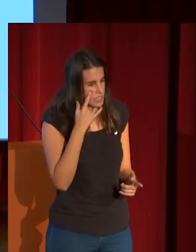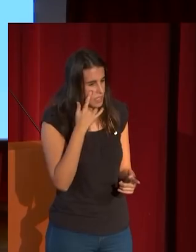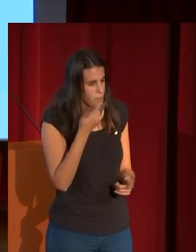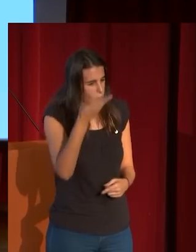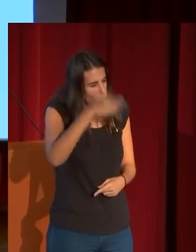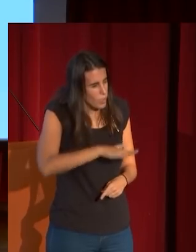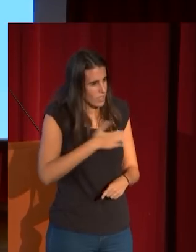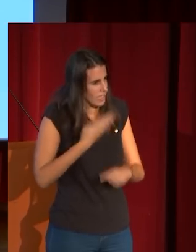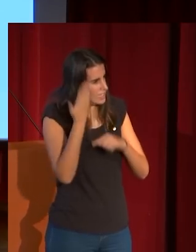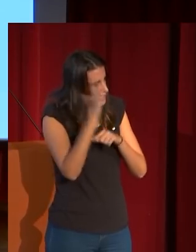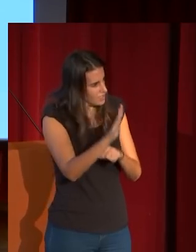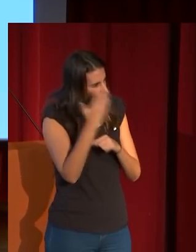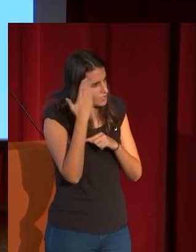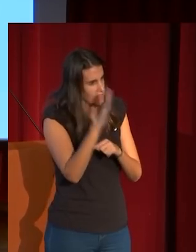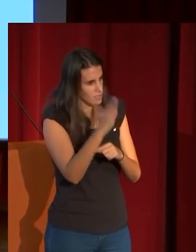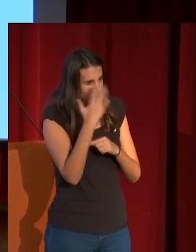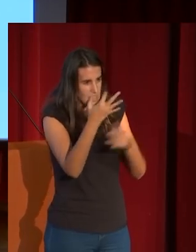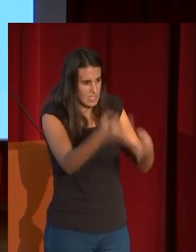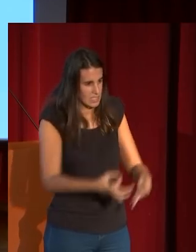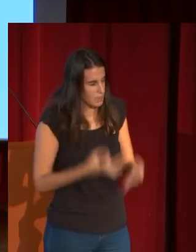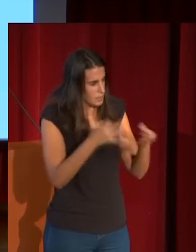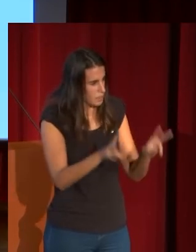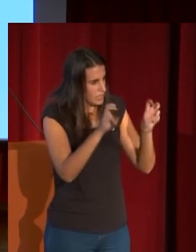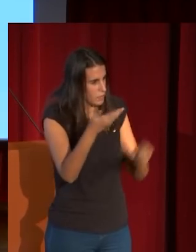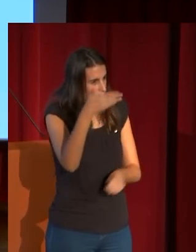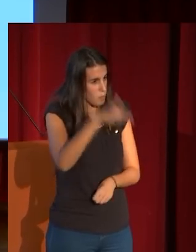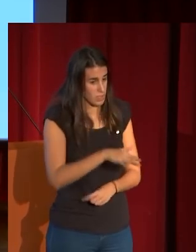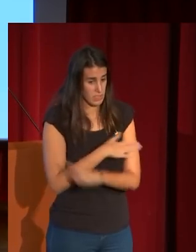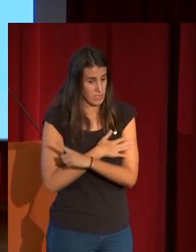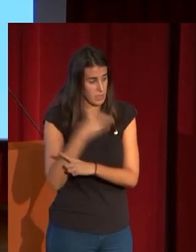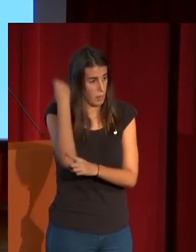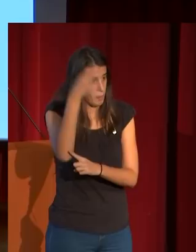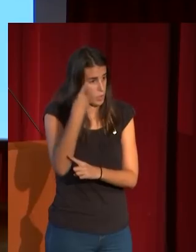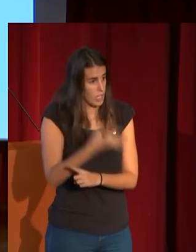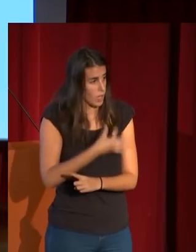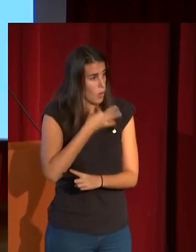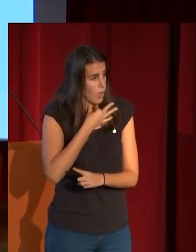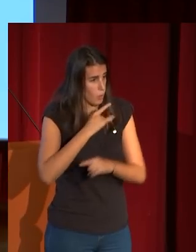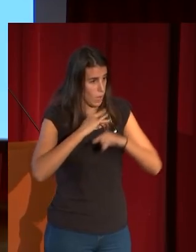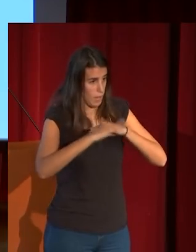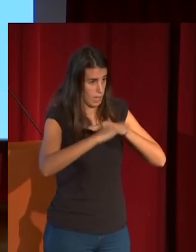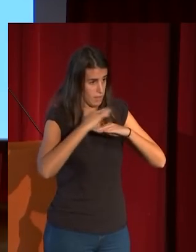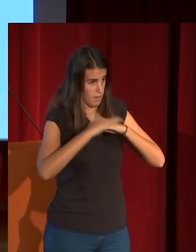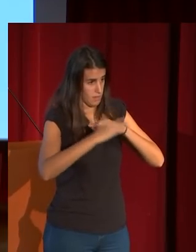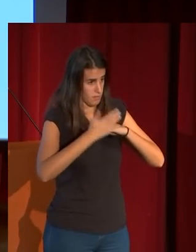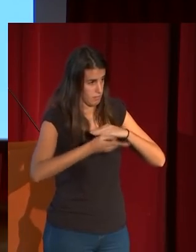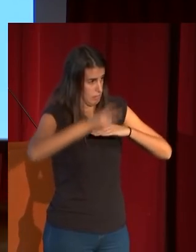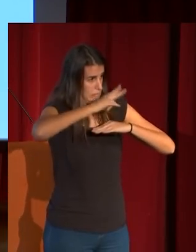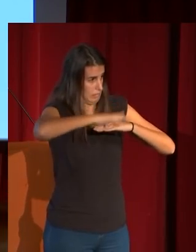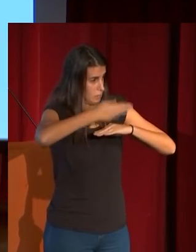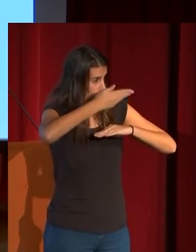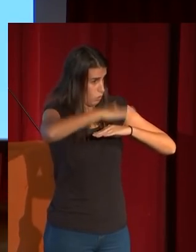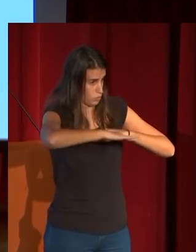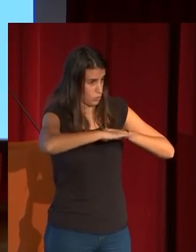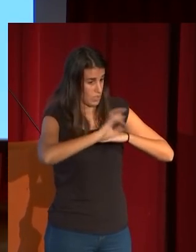muerte está muy presente en los temas árabes puesto que esto es un marroquí ahogado en la playa y las reacciones de las